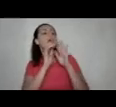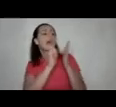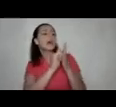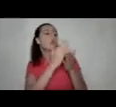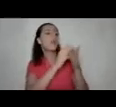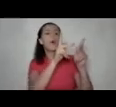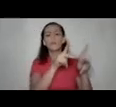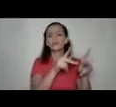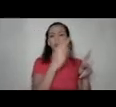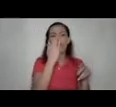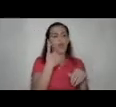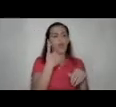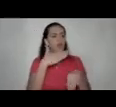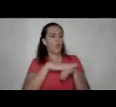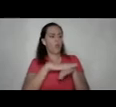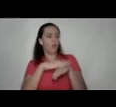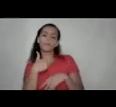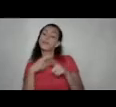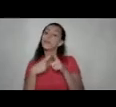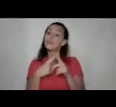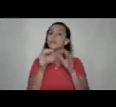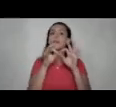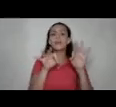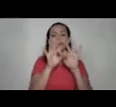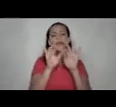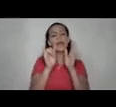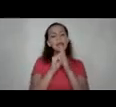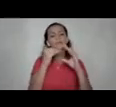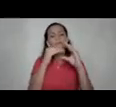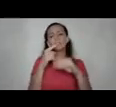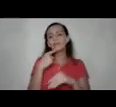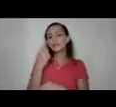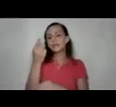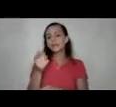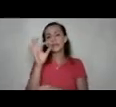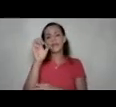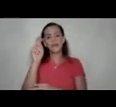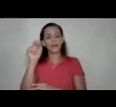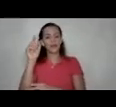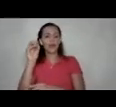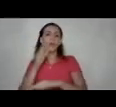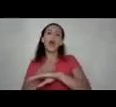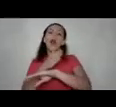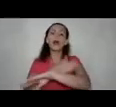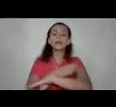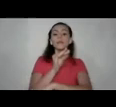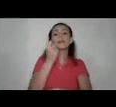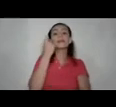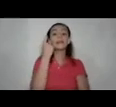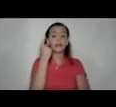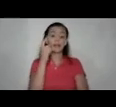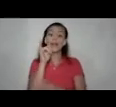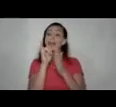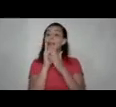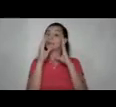más, pero entonces creo que es muy importante también de este subregistro que Fernando nos hablaba, anticipar y entender que estos